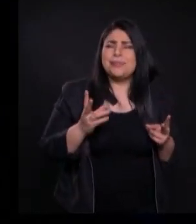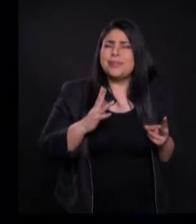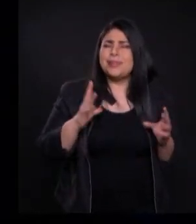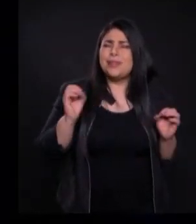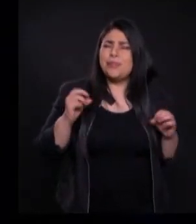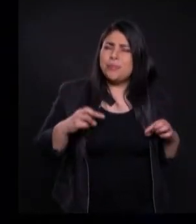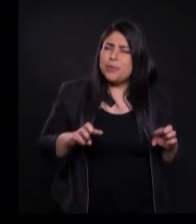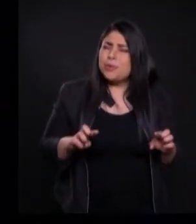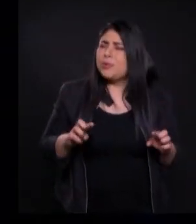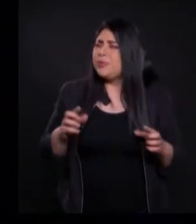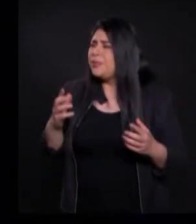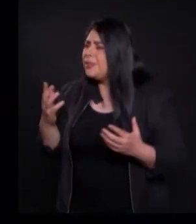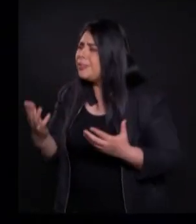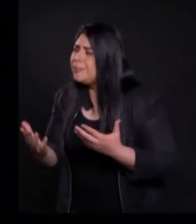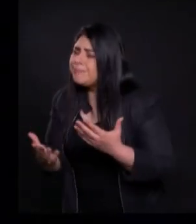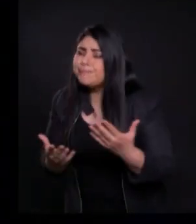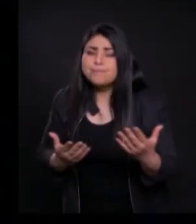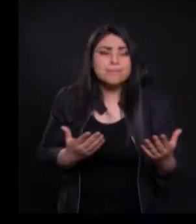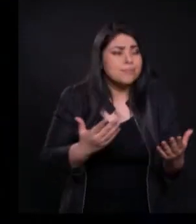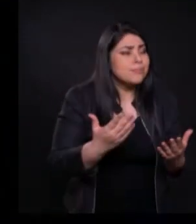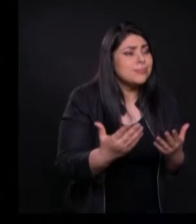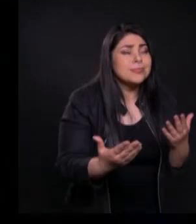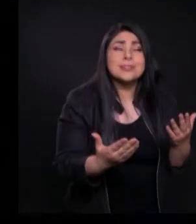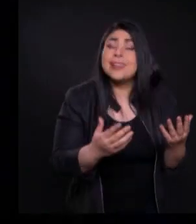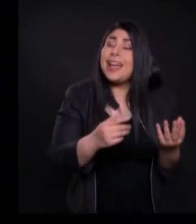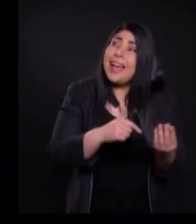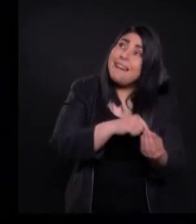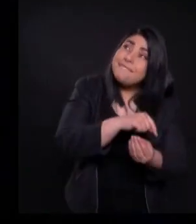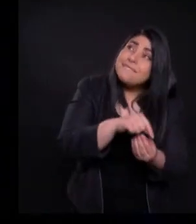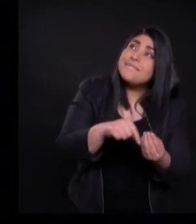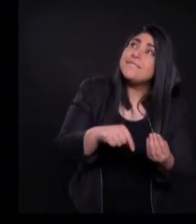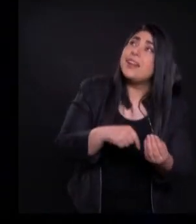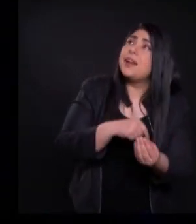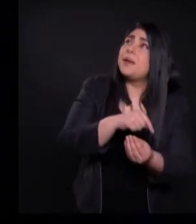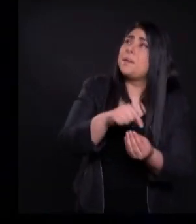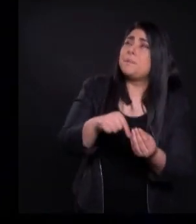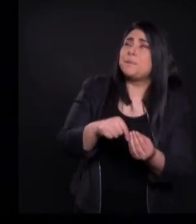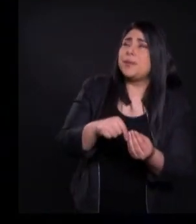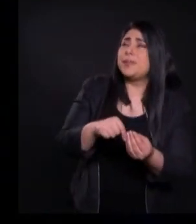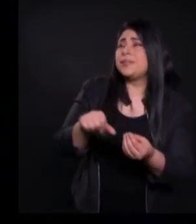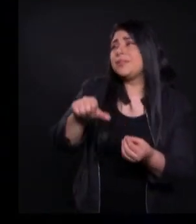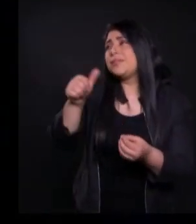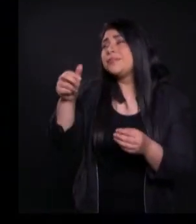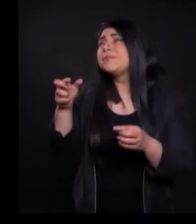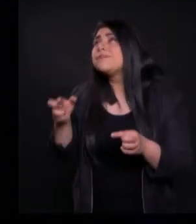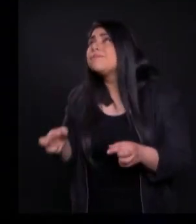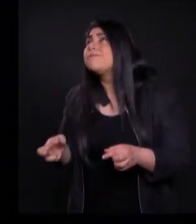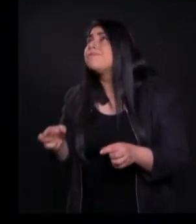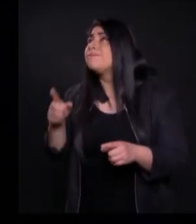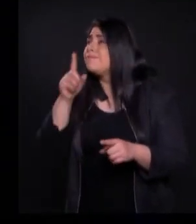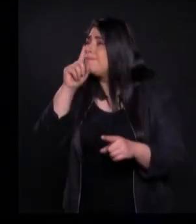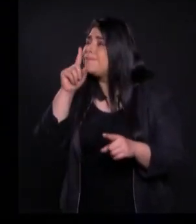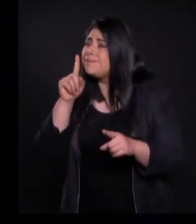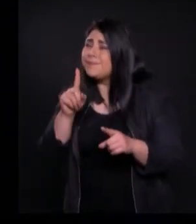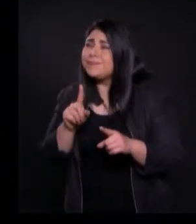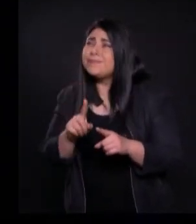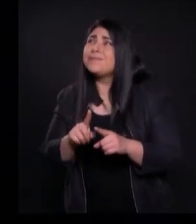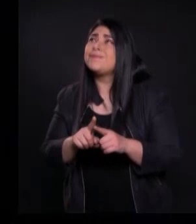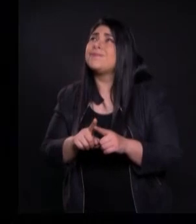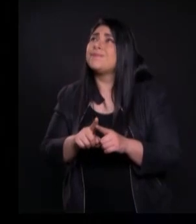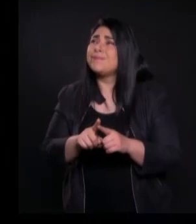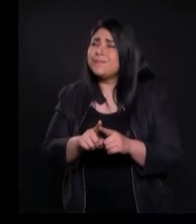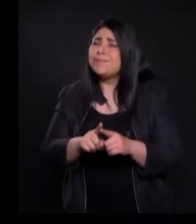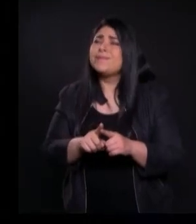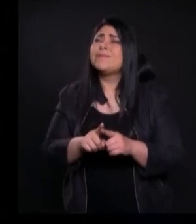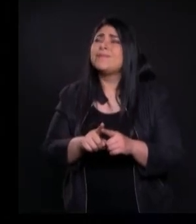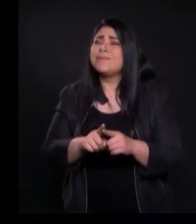poder Servirle A nuestras Familias De poder Servirle A nuestro Prójimo Y de poder Servirle A todos Aquellos Que